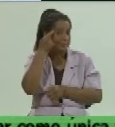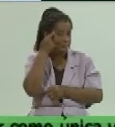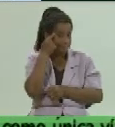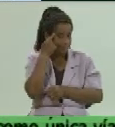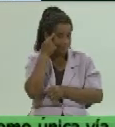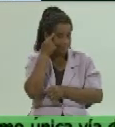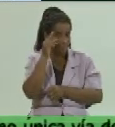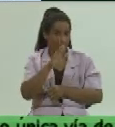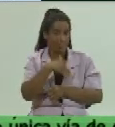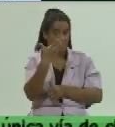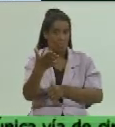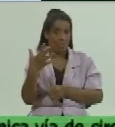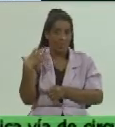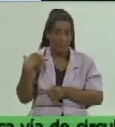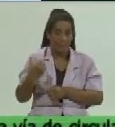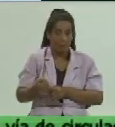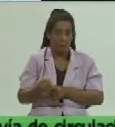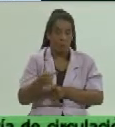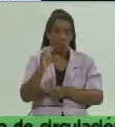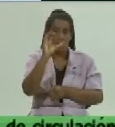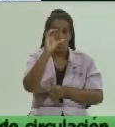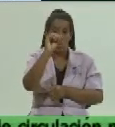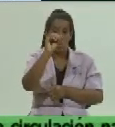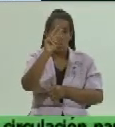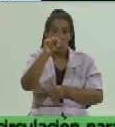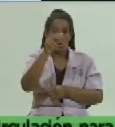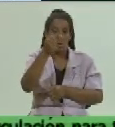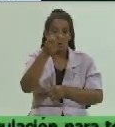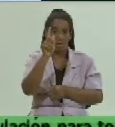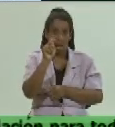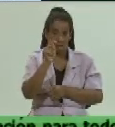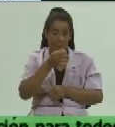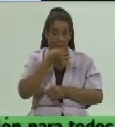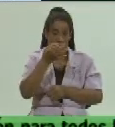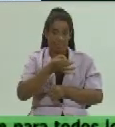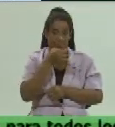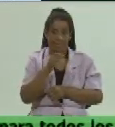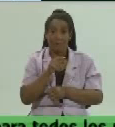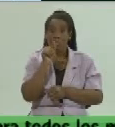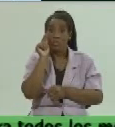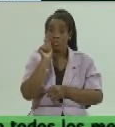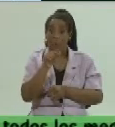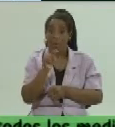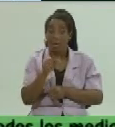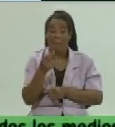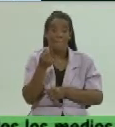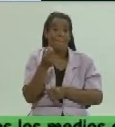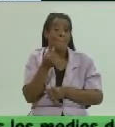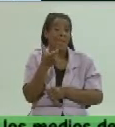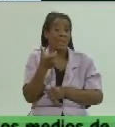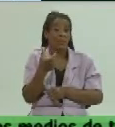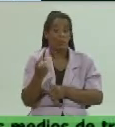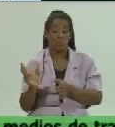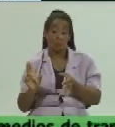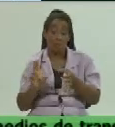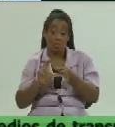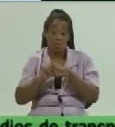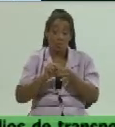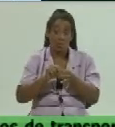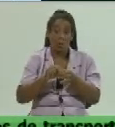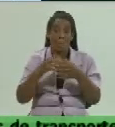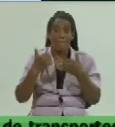director de la ONAD hará alusión a que cuando usted concerta precios con el productor y con el